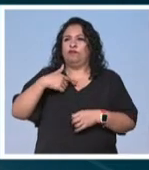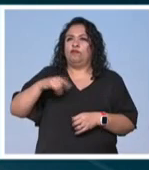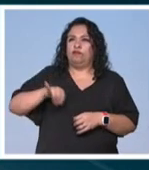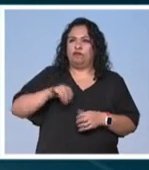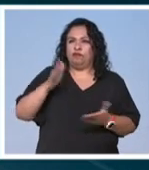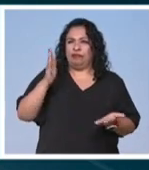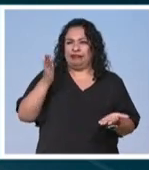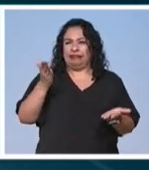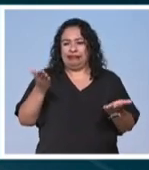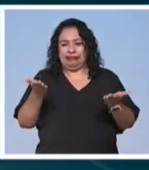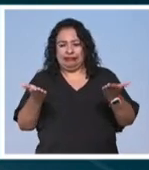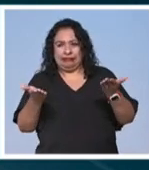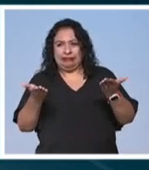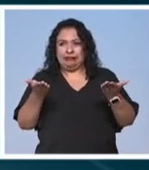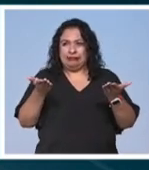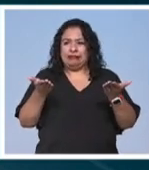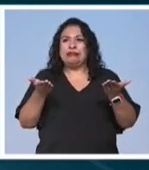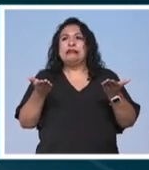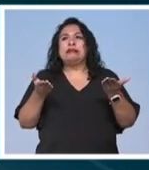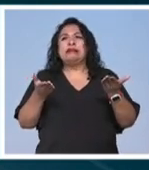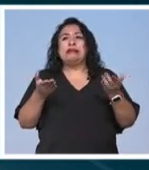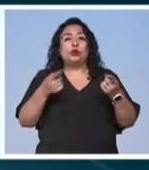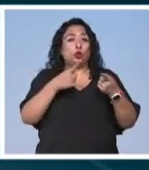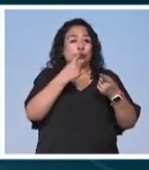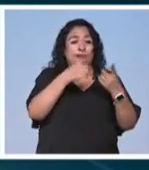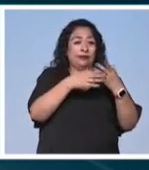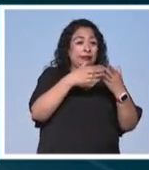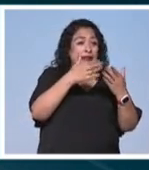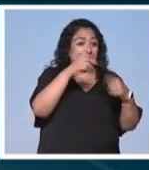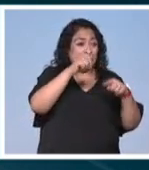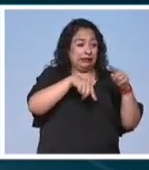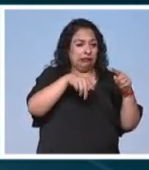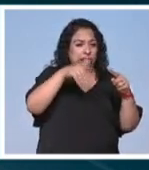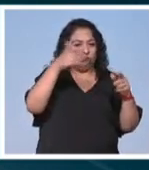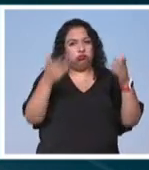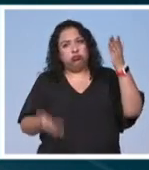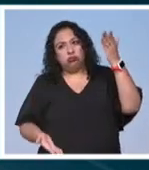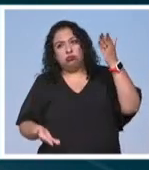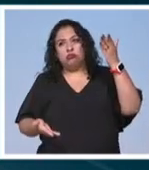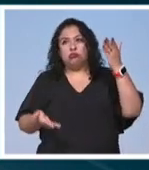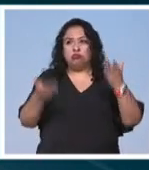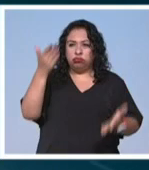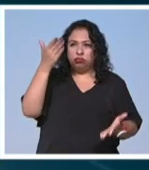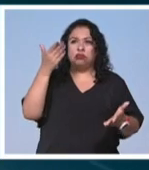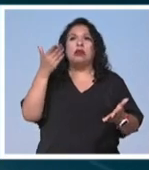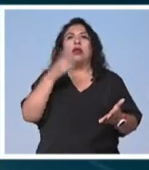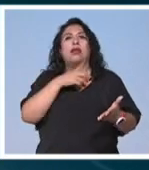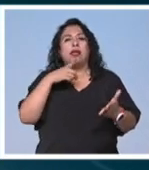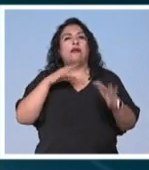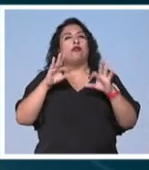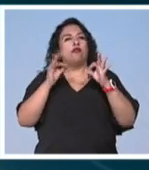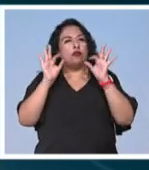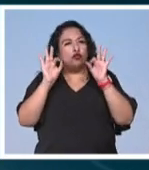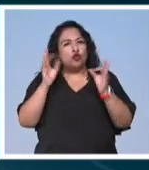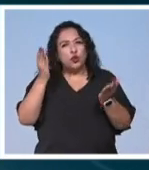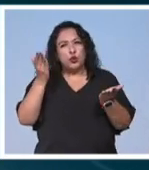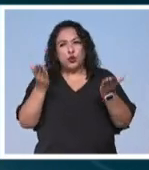que estén en equilibrio porque un objeto sin el otro objeto no puede establecerse como una forma como tal